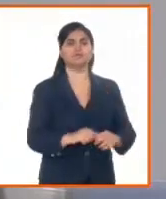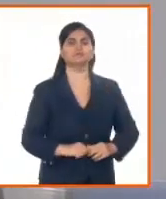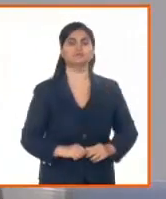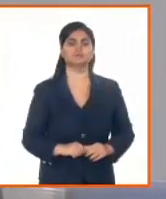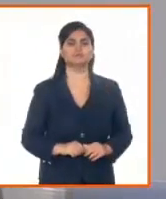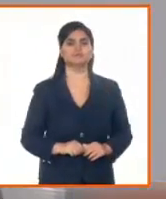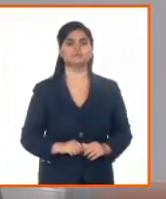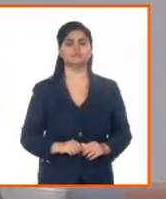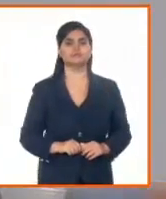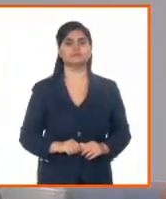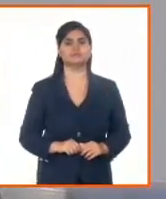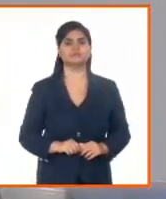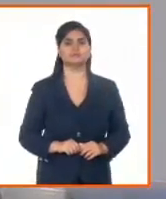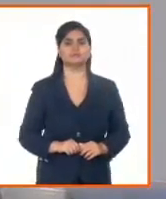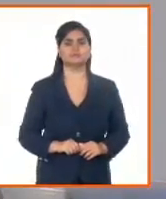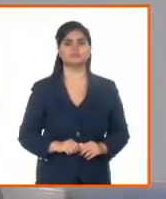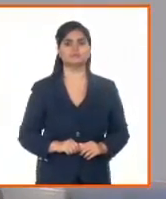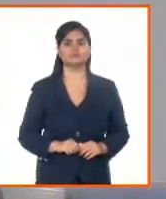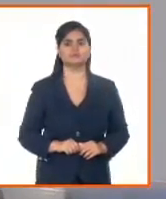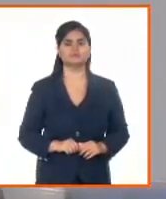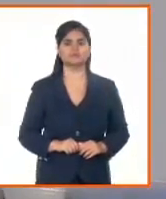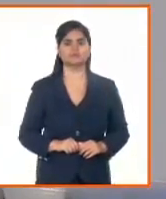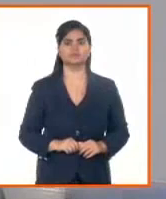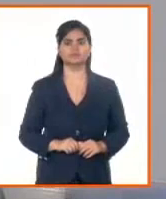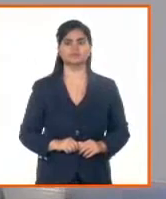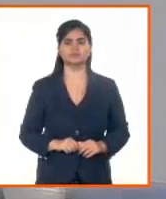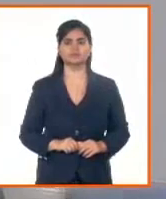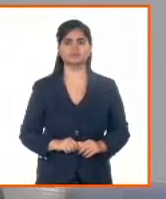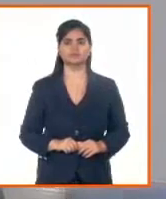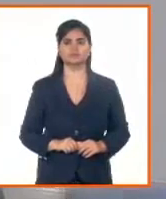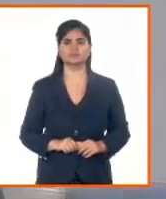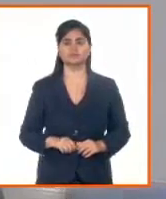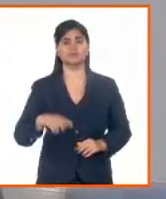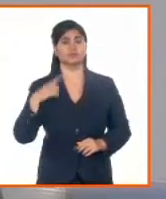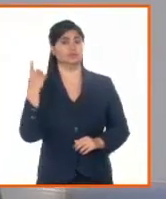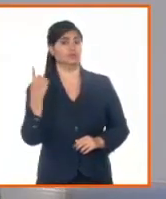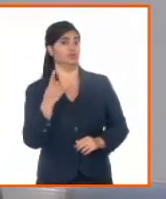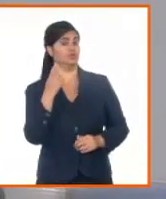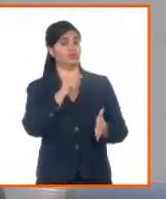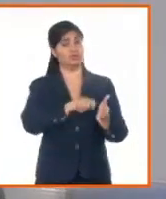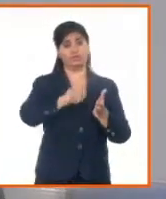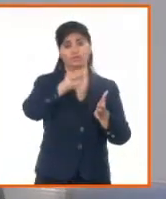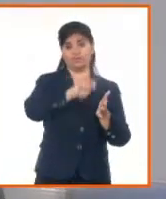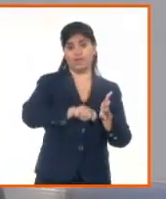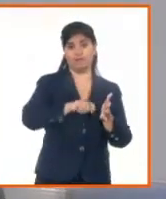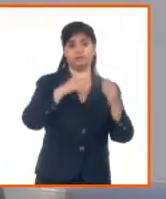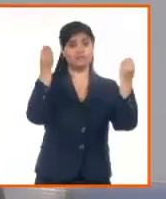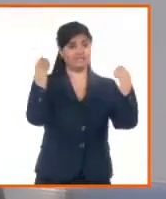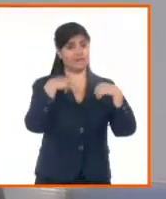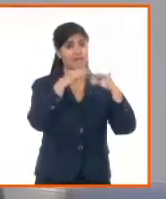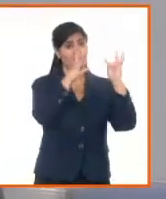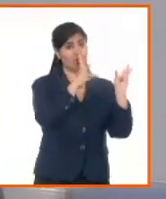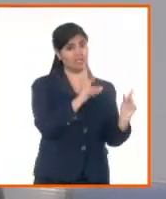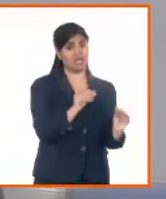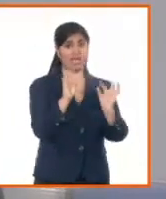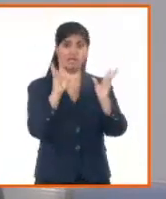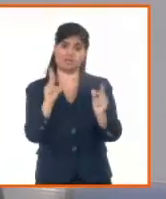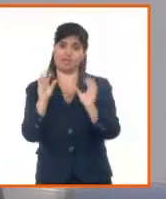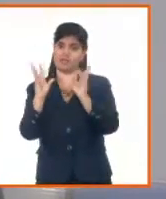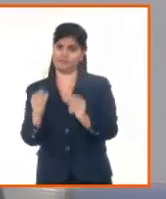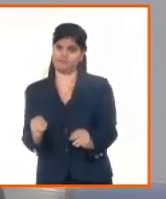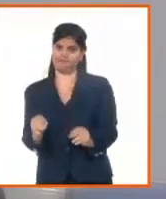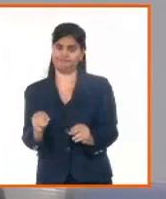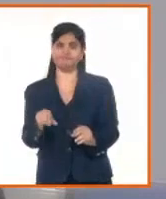mercantil, en el registro de la propiedad. Y ahí, bueno, estamos manejando cifras importantes. Hoy se utiliza el código. Se están